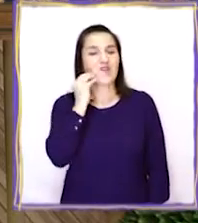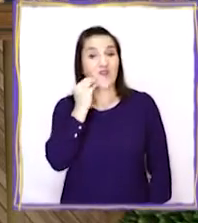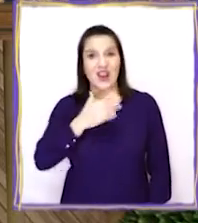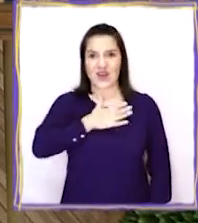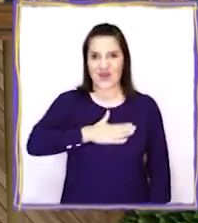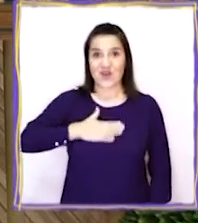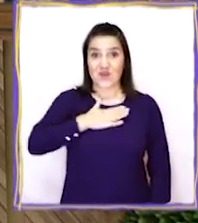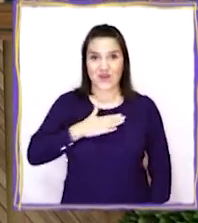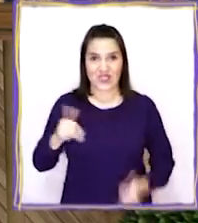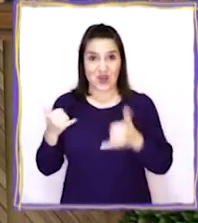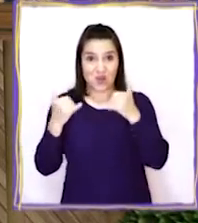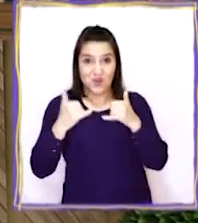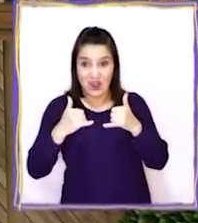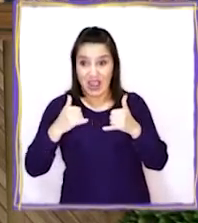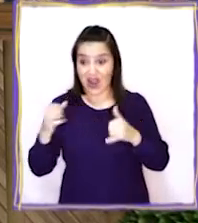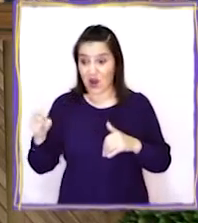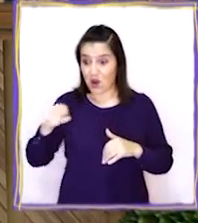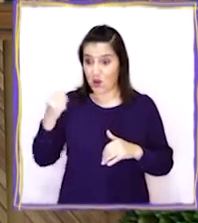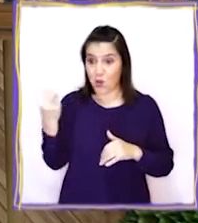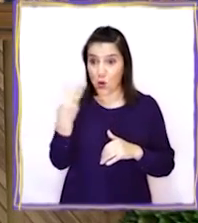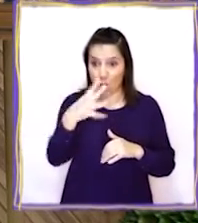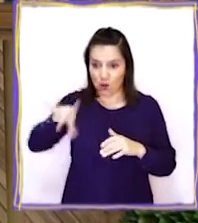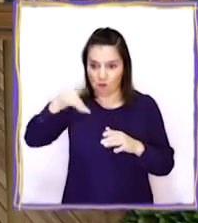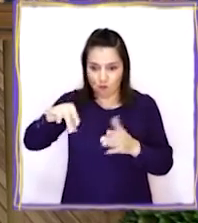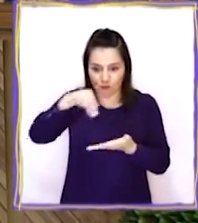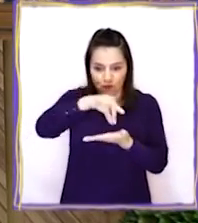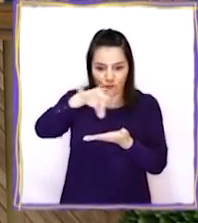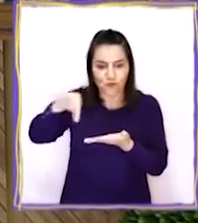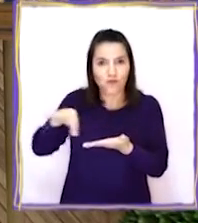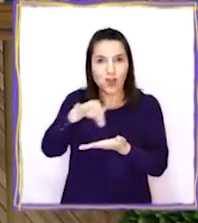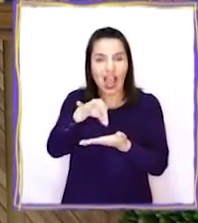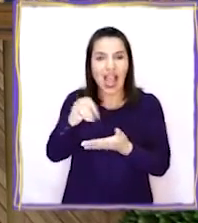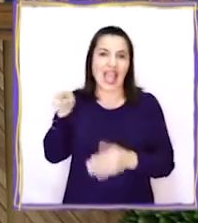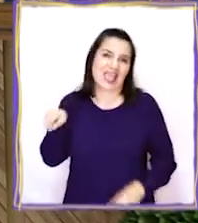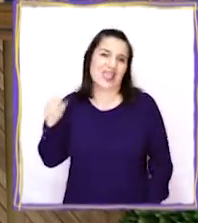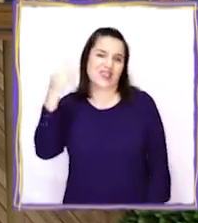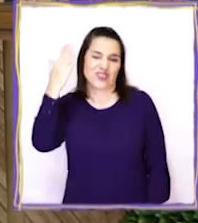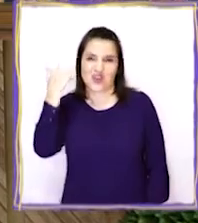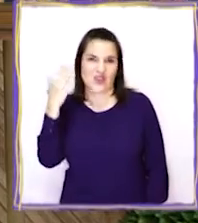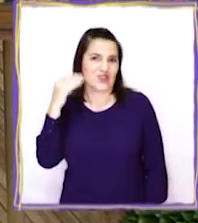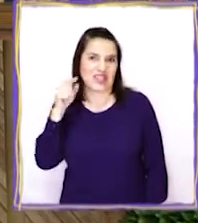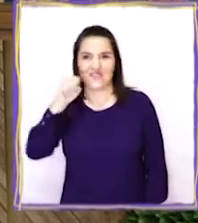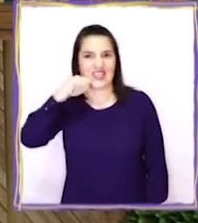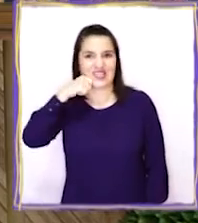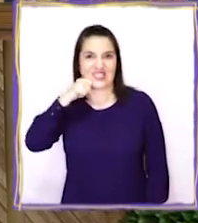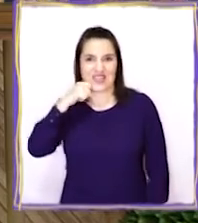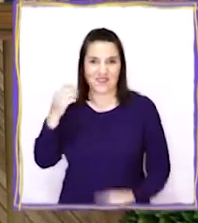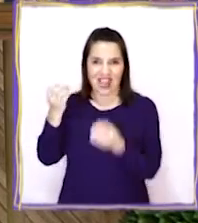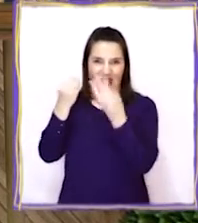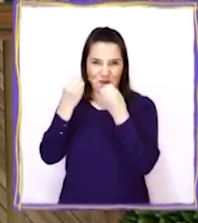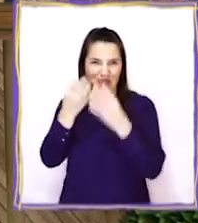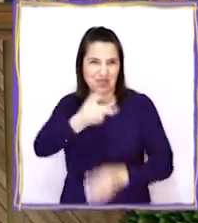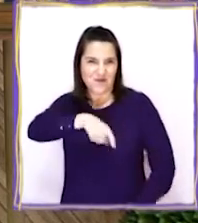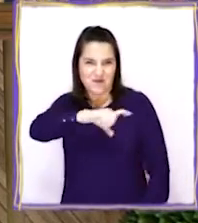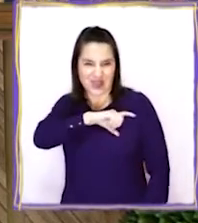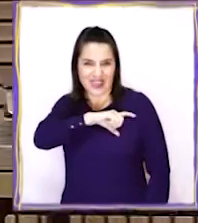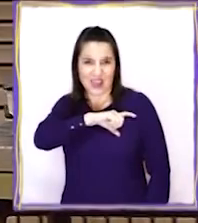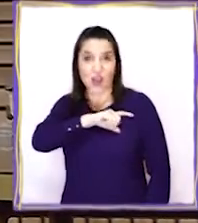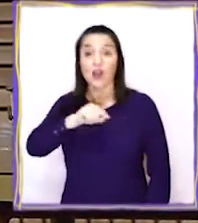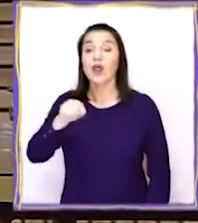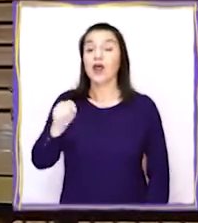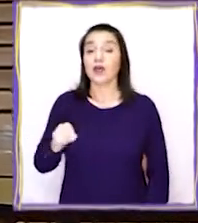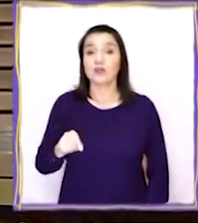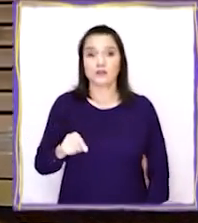encanta jugar a la lotería. Estoy segura que él no tiene idea que esto es un aporte de los españoles.